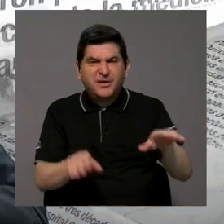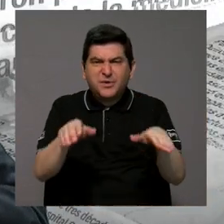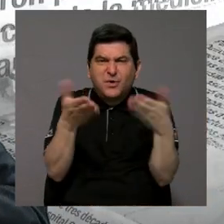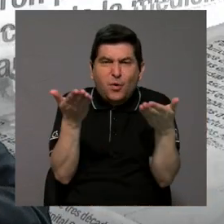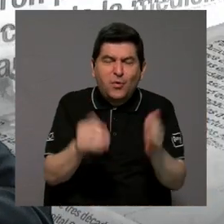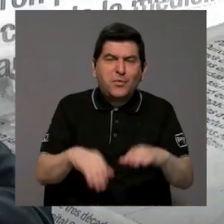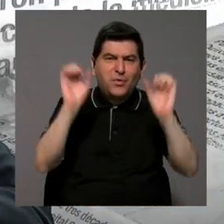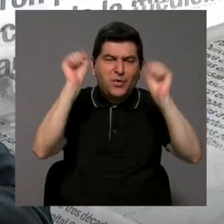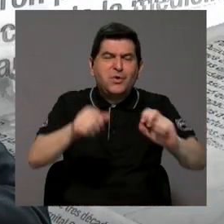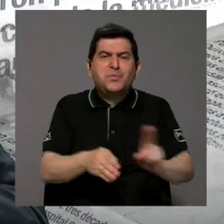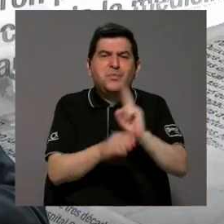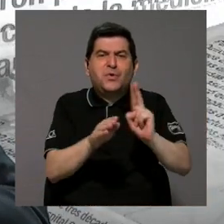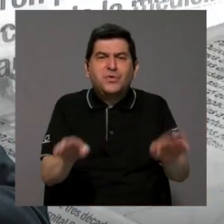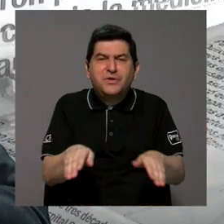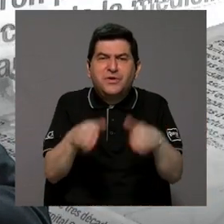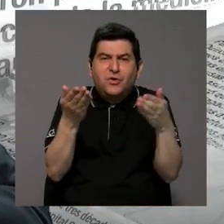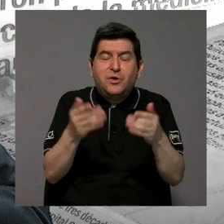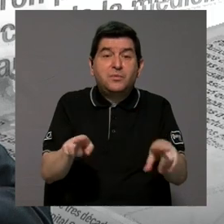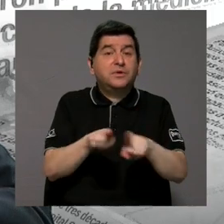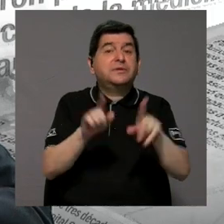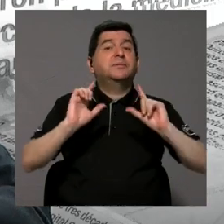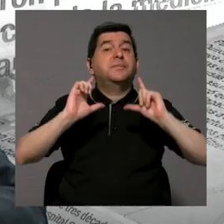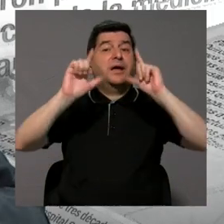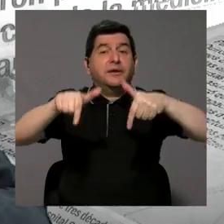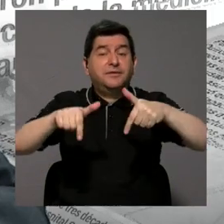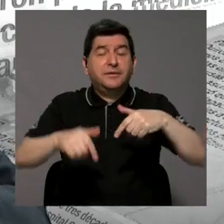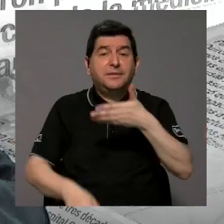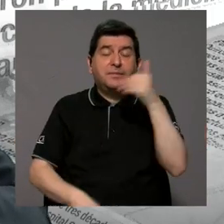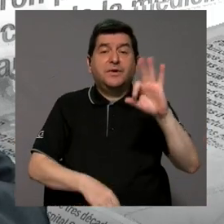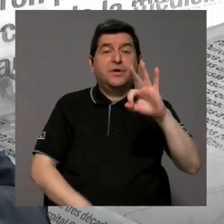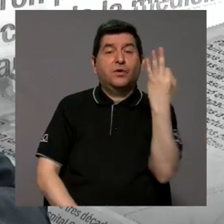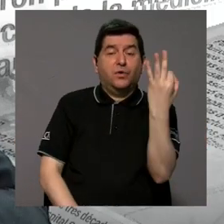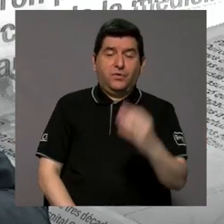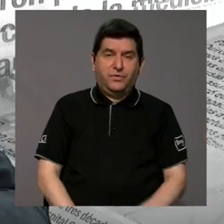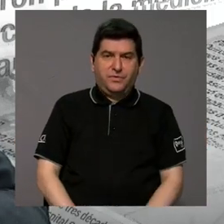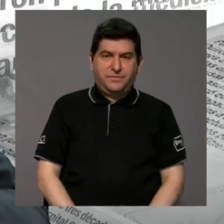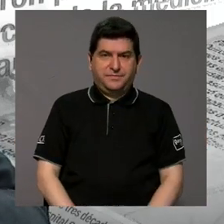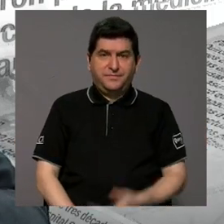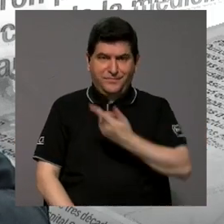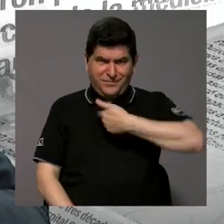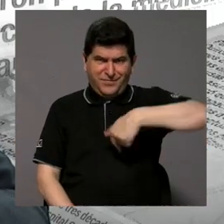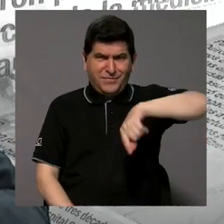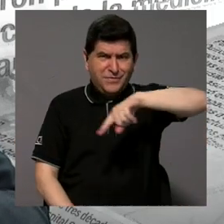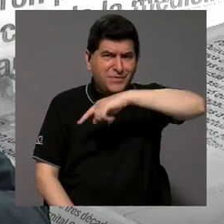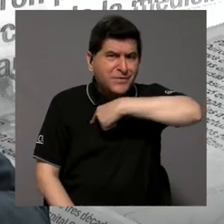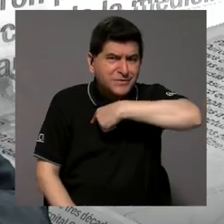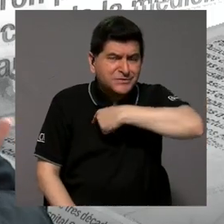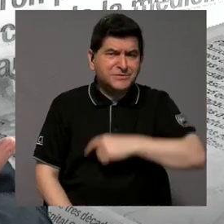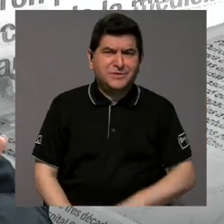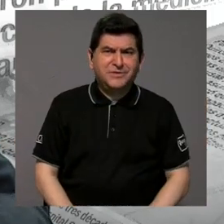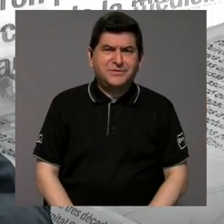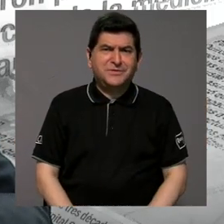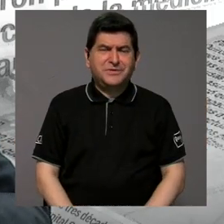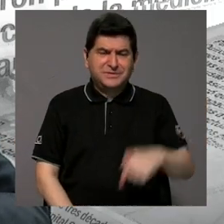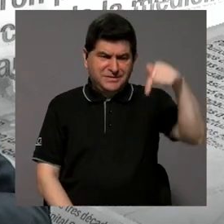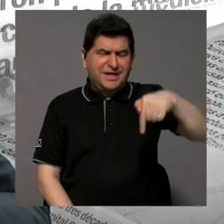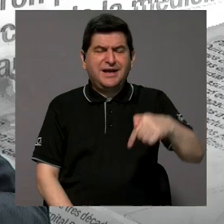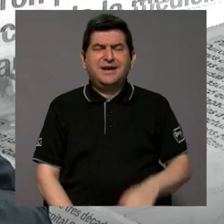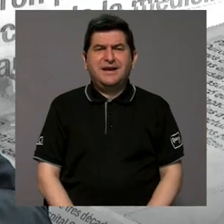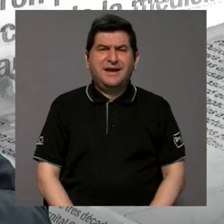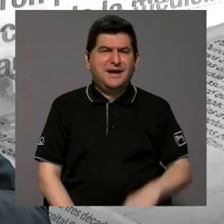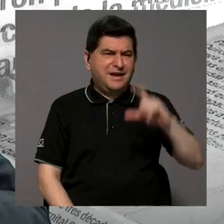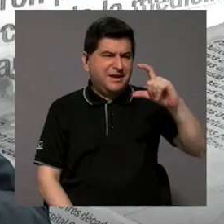cómo las podemos usar y desechar de la mejor forma. ¿Cómo estamos en cuanto al abastecimiento de